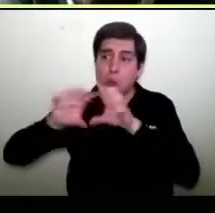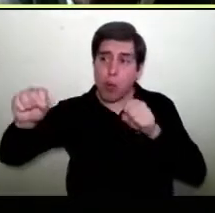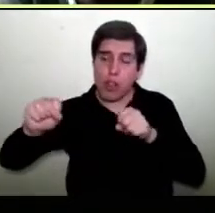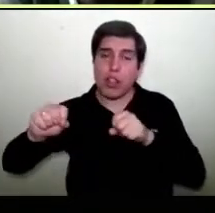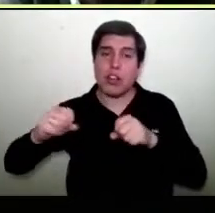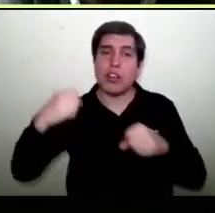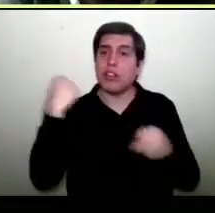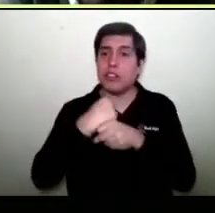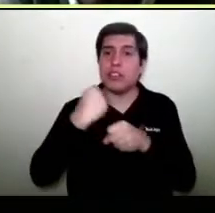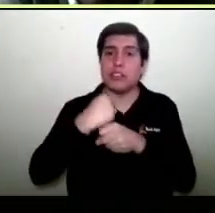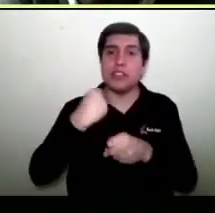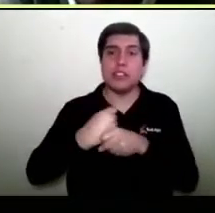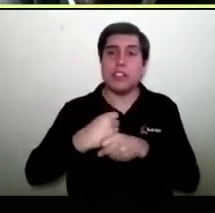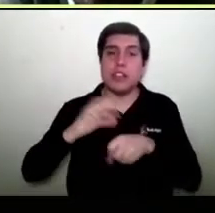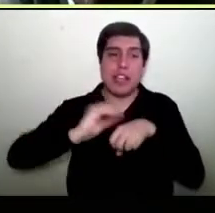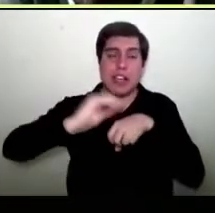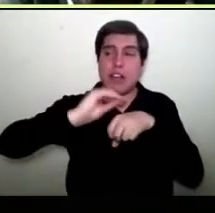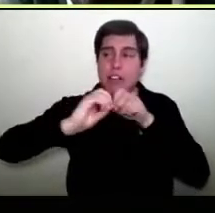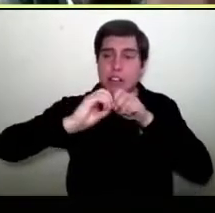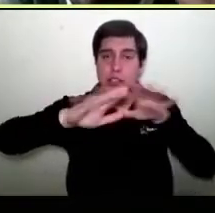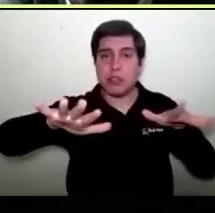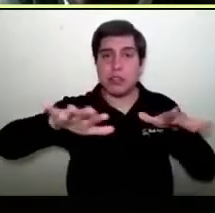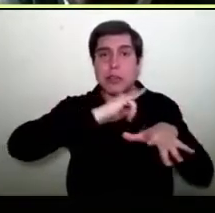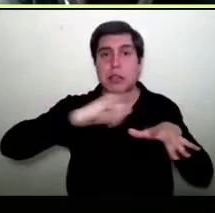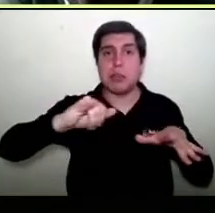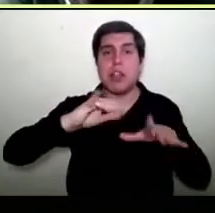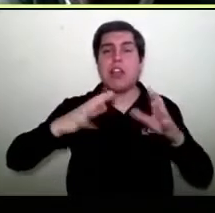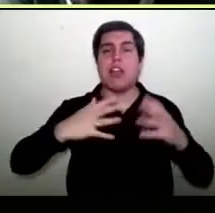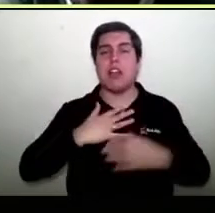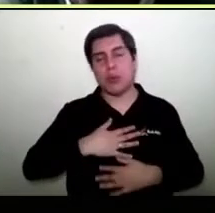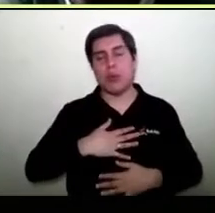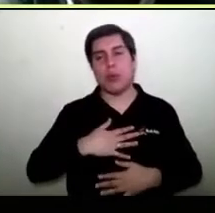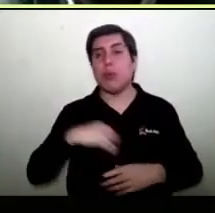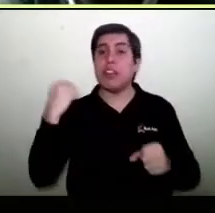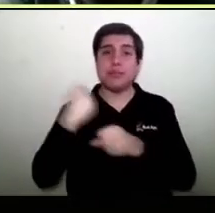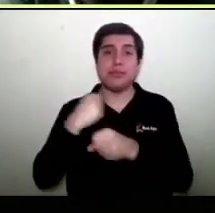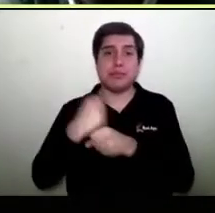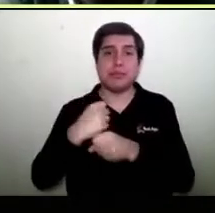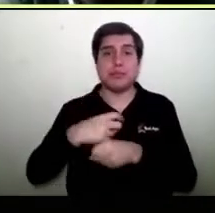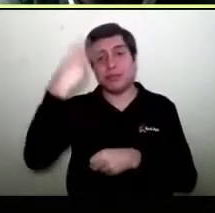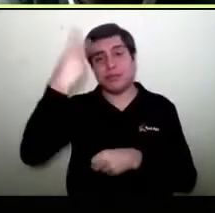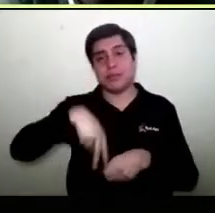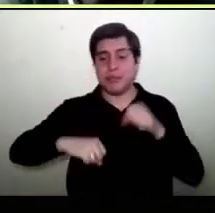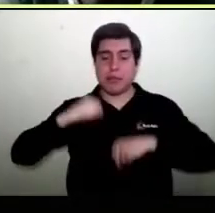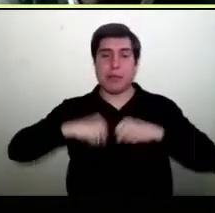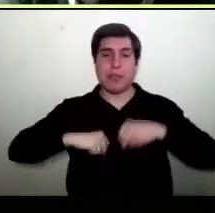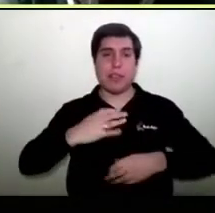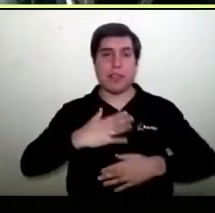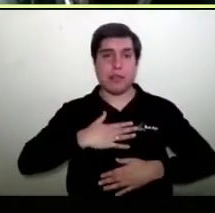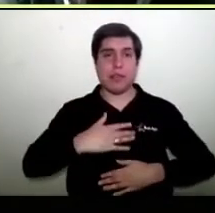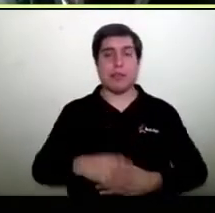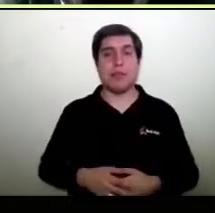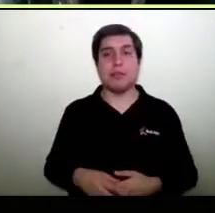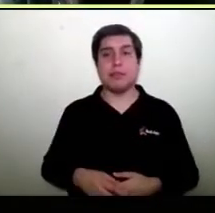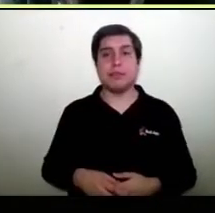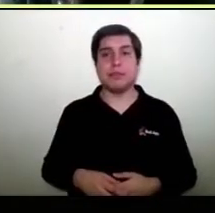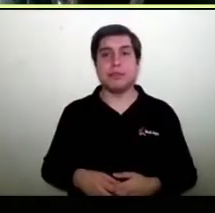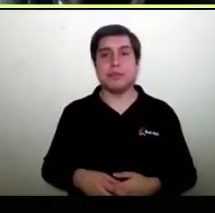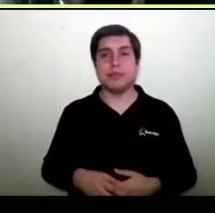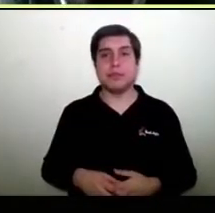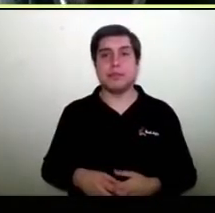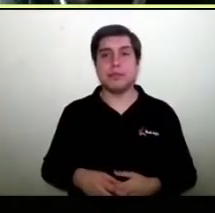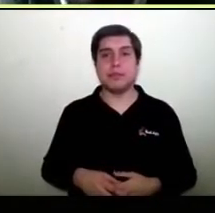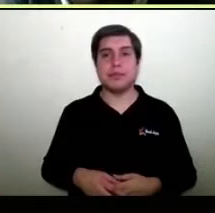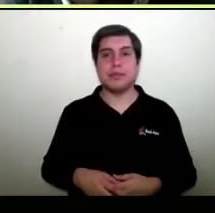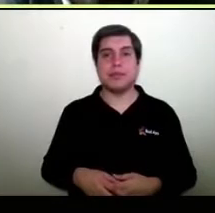trabajar en la difusión de ello para después de eso dedicarte el resto a lo que es tu negocio. Los malls virtual también permiten